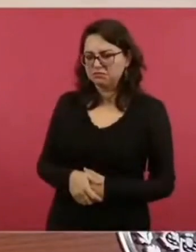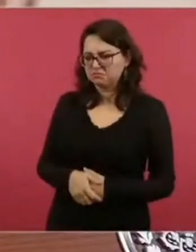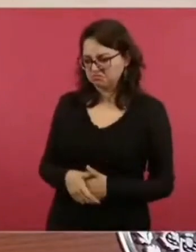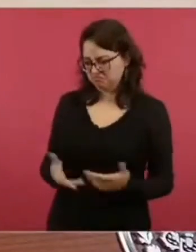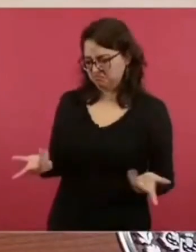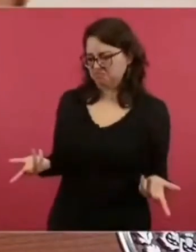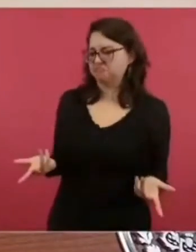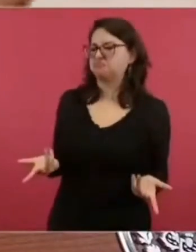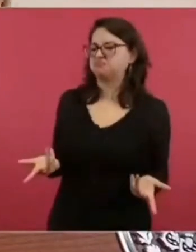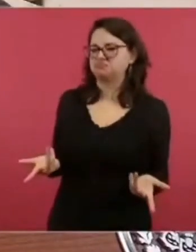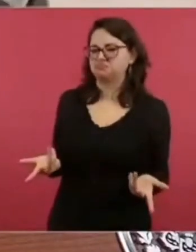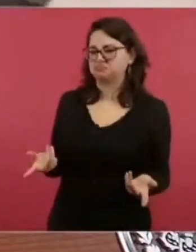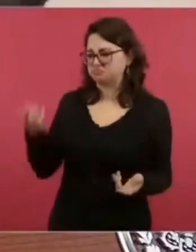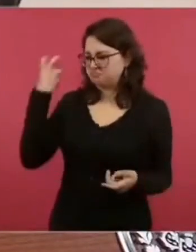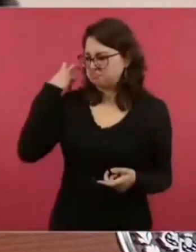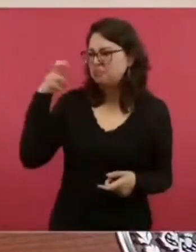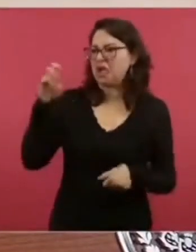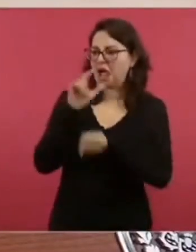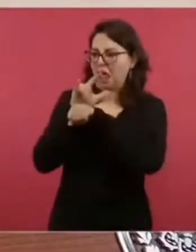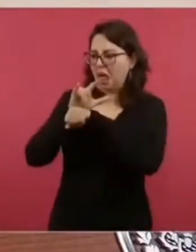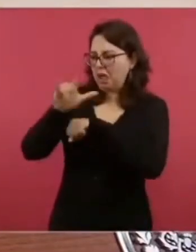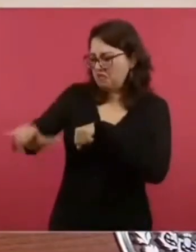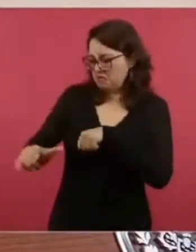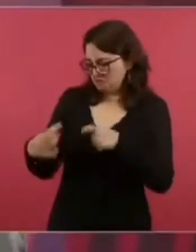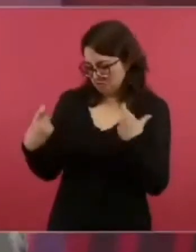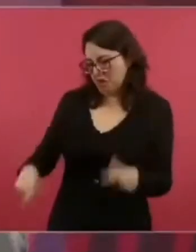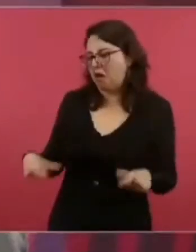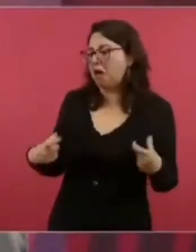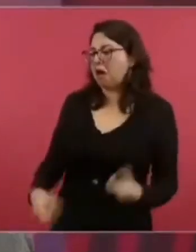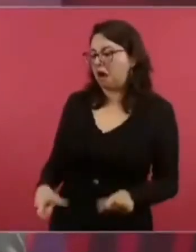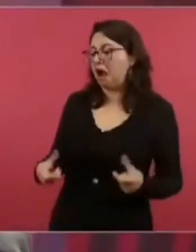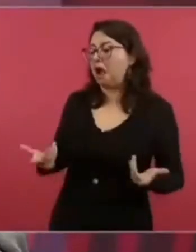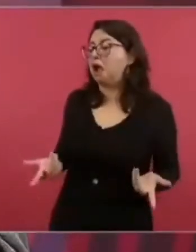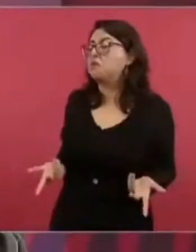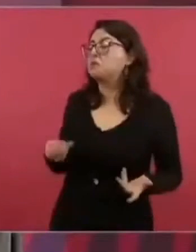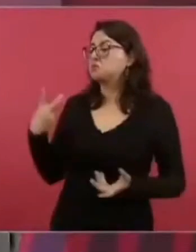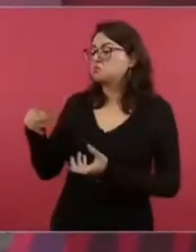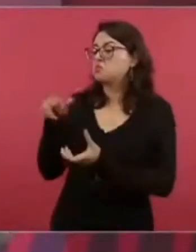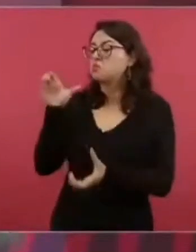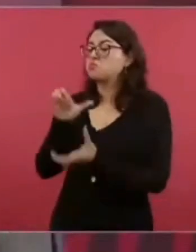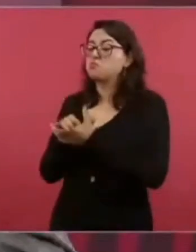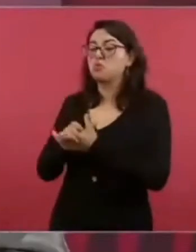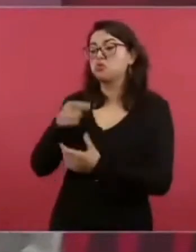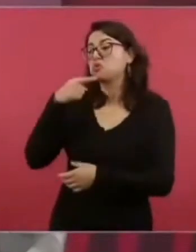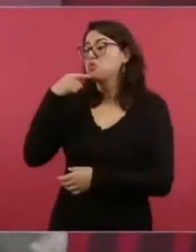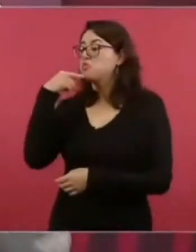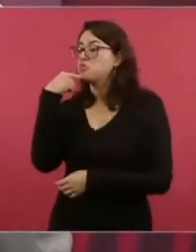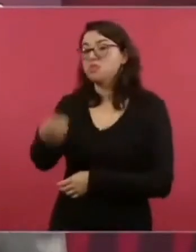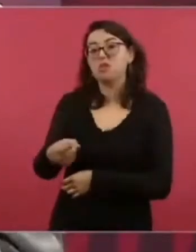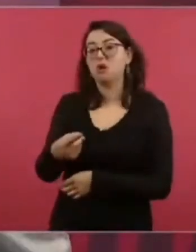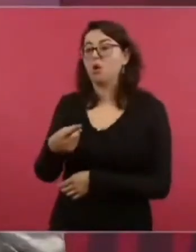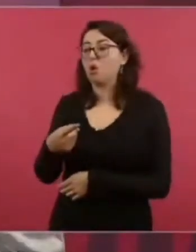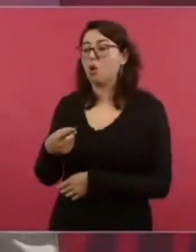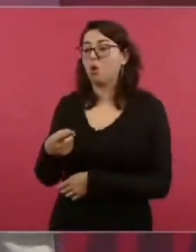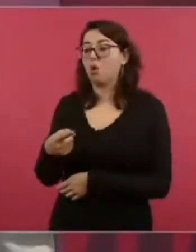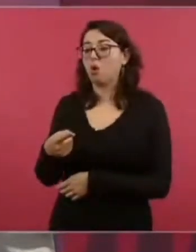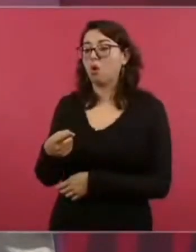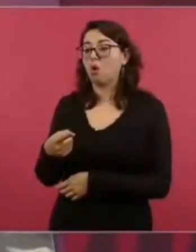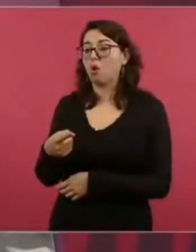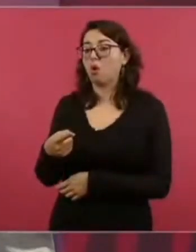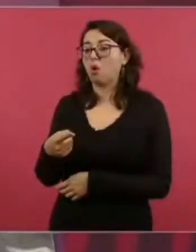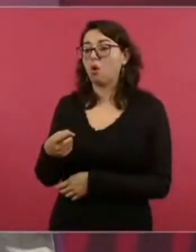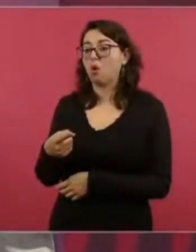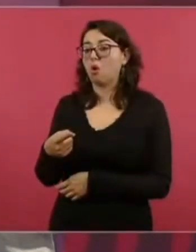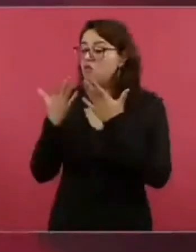¿Cómo le hace para viajar en avión si su marido dice que no tiene